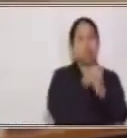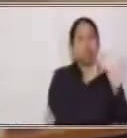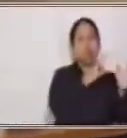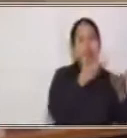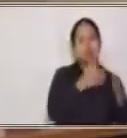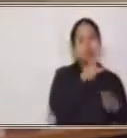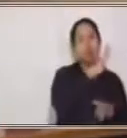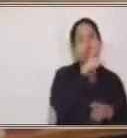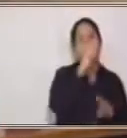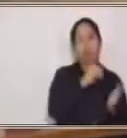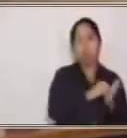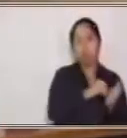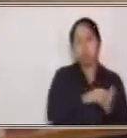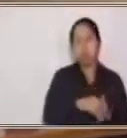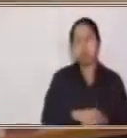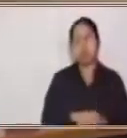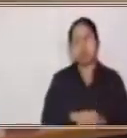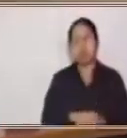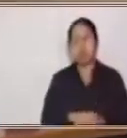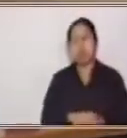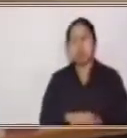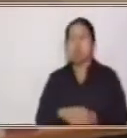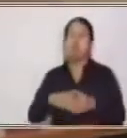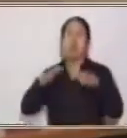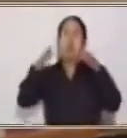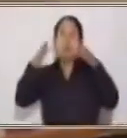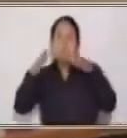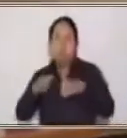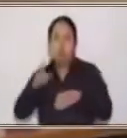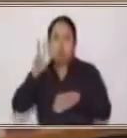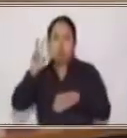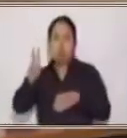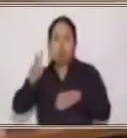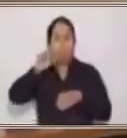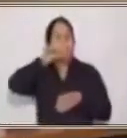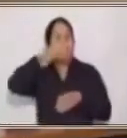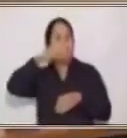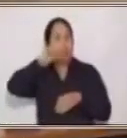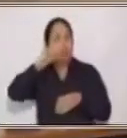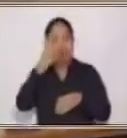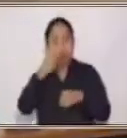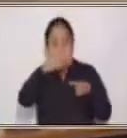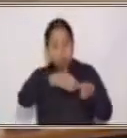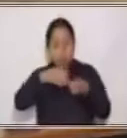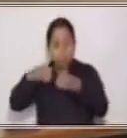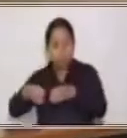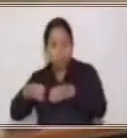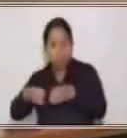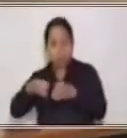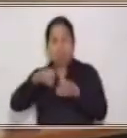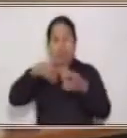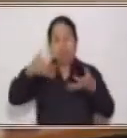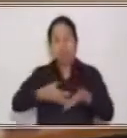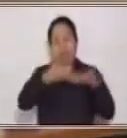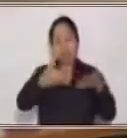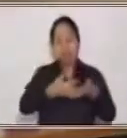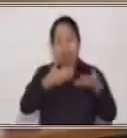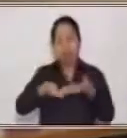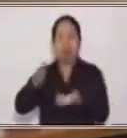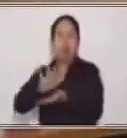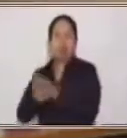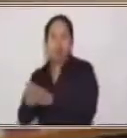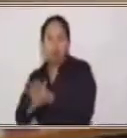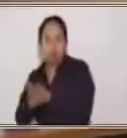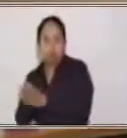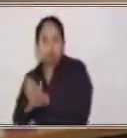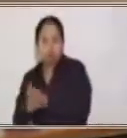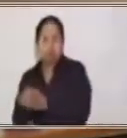piezas de pollo, es un plato con 2 piezas de pollo, te dan ensalada y unas tortillas. Se puede